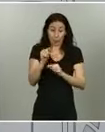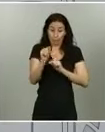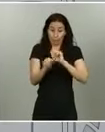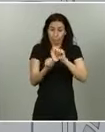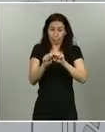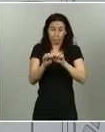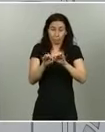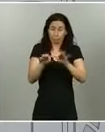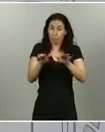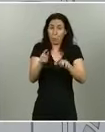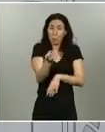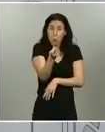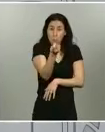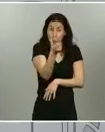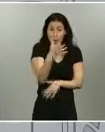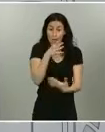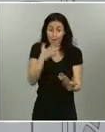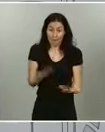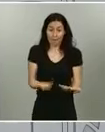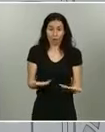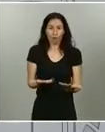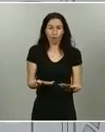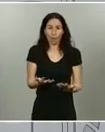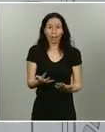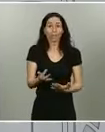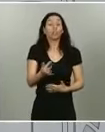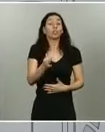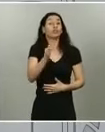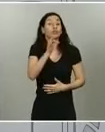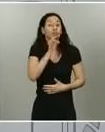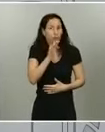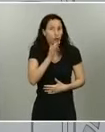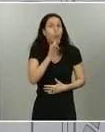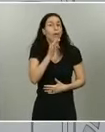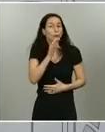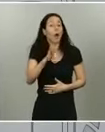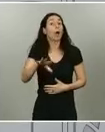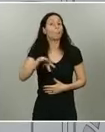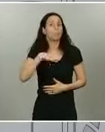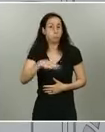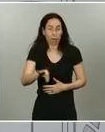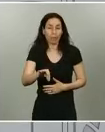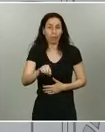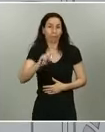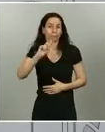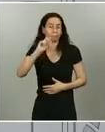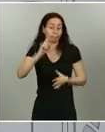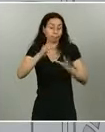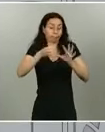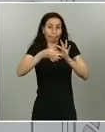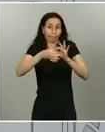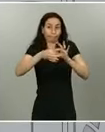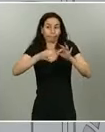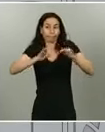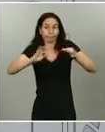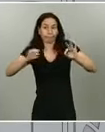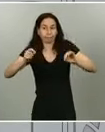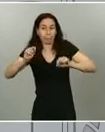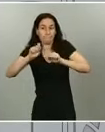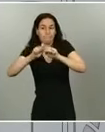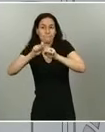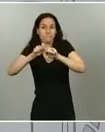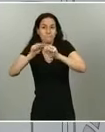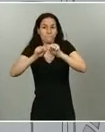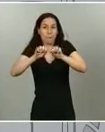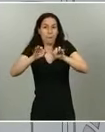podemos tener ahora, todavía pueden existir esas cadenas no detectadas de transmisión, tenemos que ser muy conscientes de